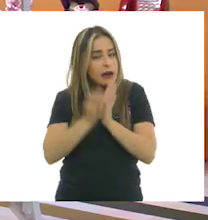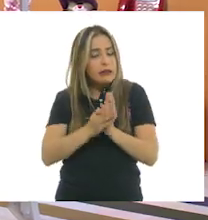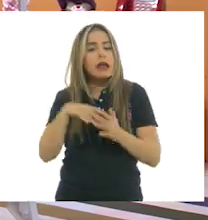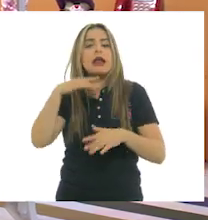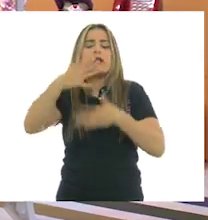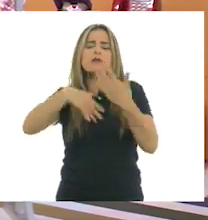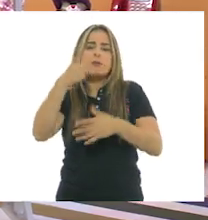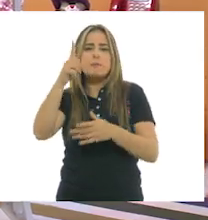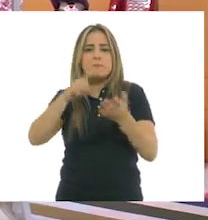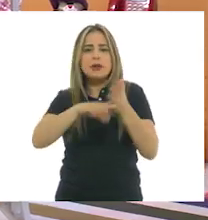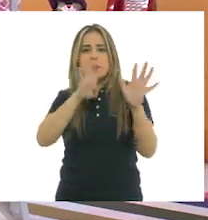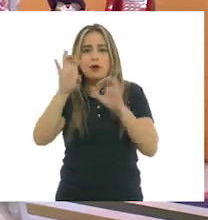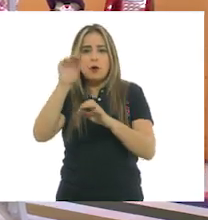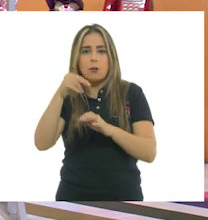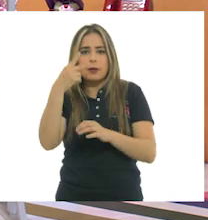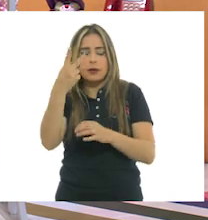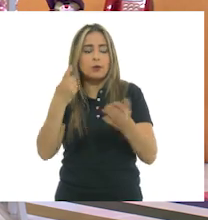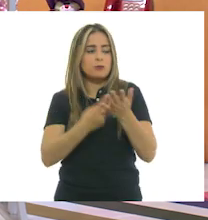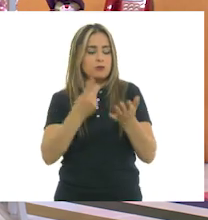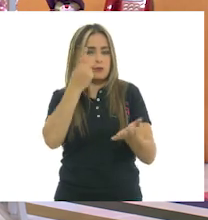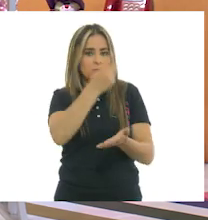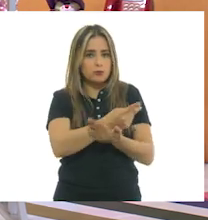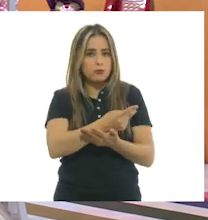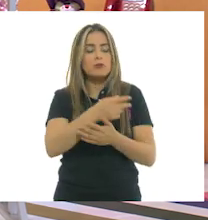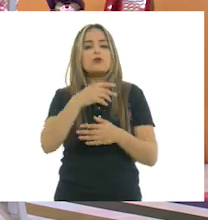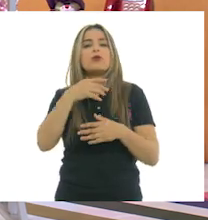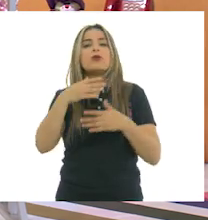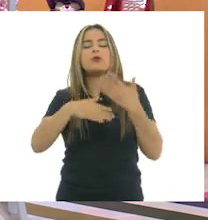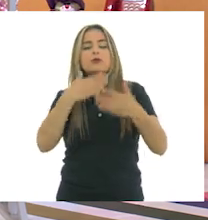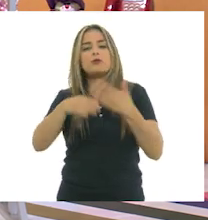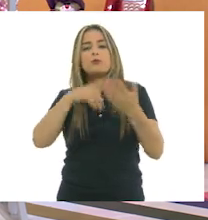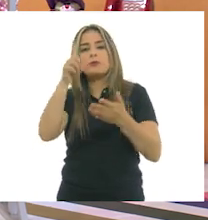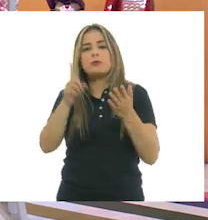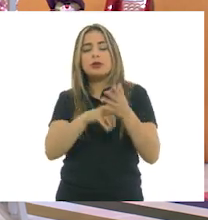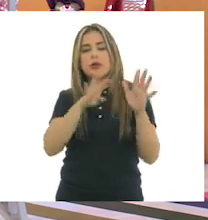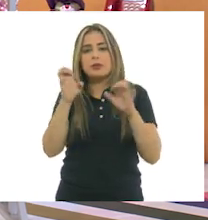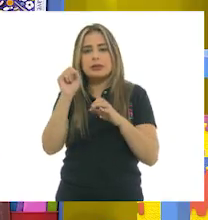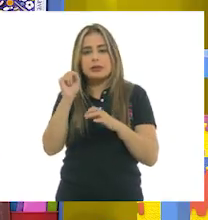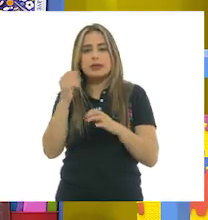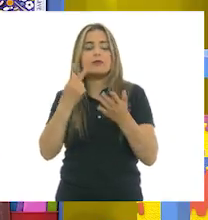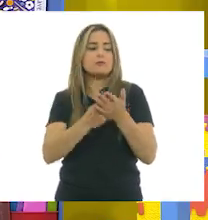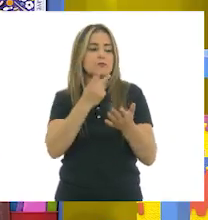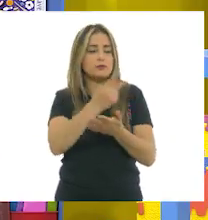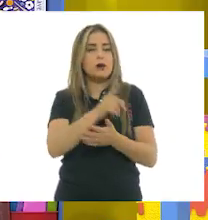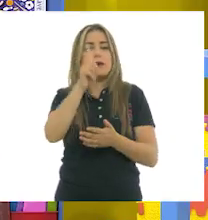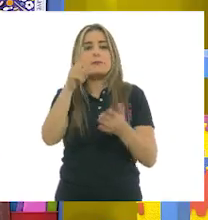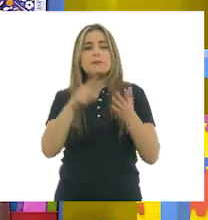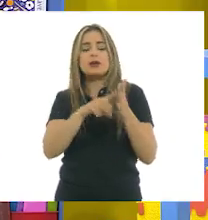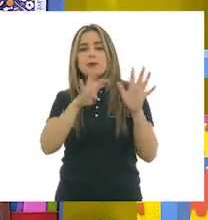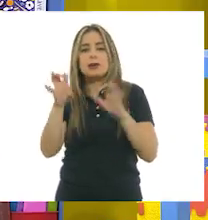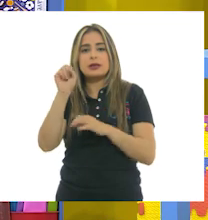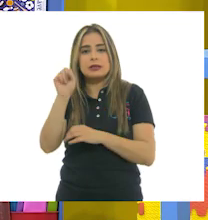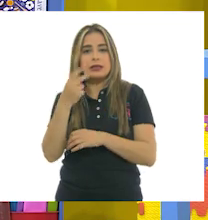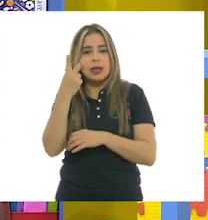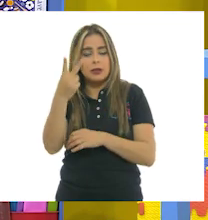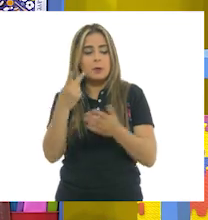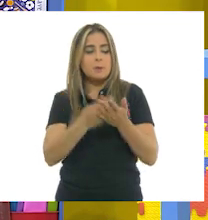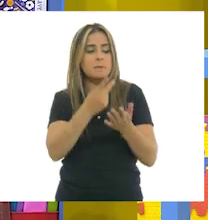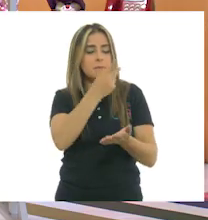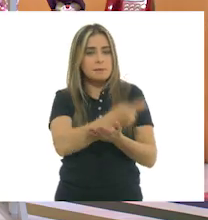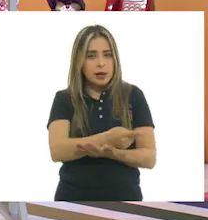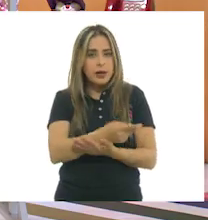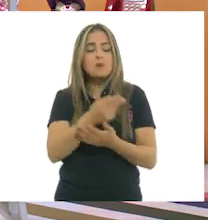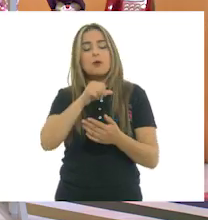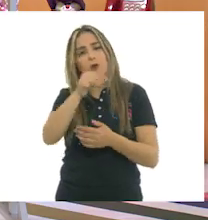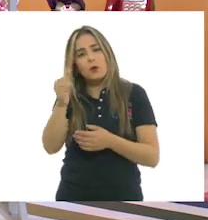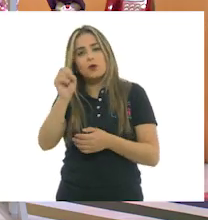1960, ganó el premio Javier Villaurrutia por Ciudad Real. En 1962, obtuvo el premio Sor Juan Inés de